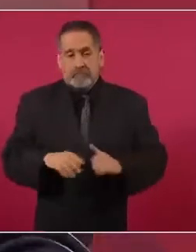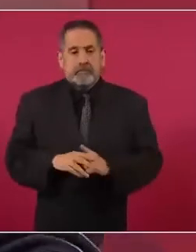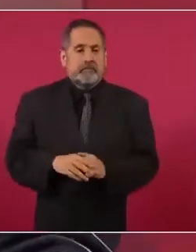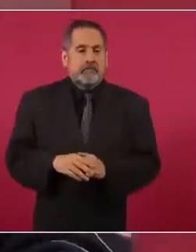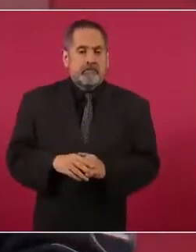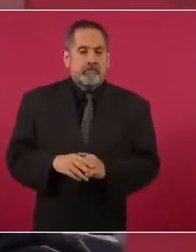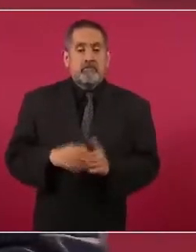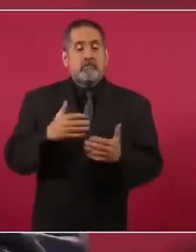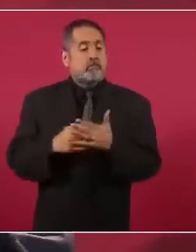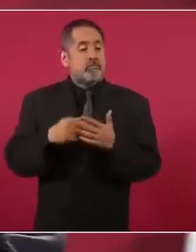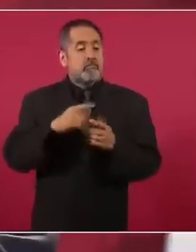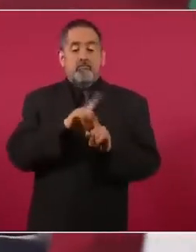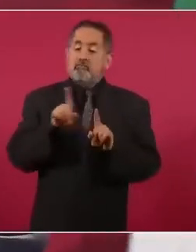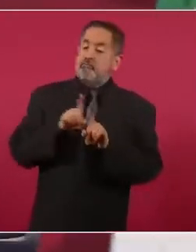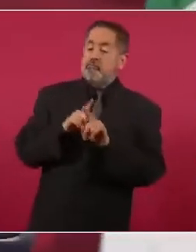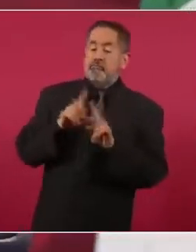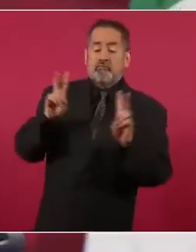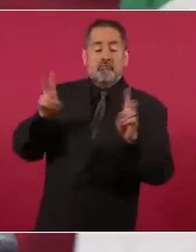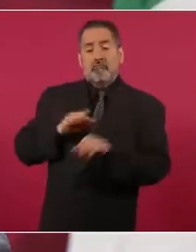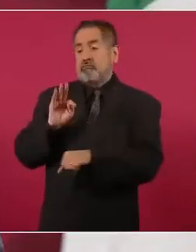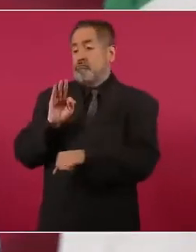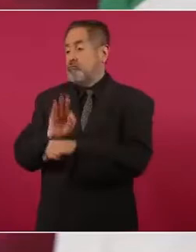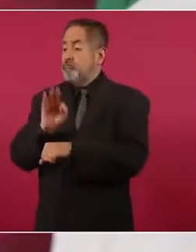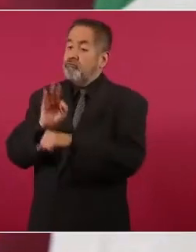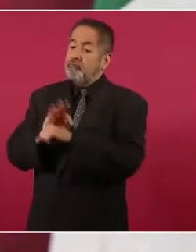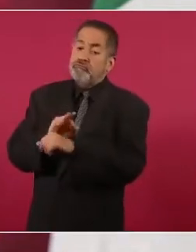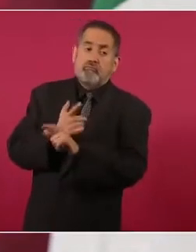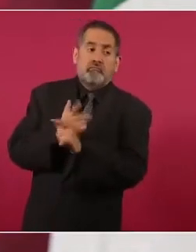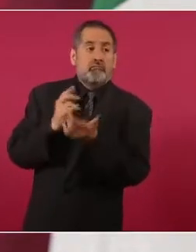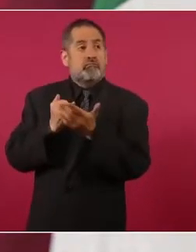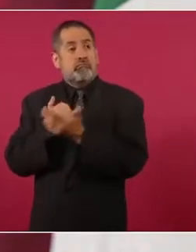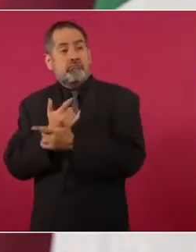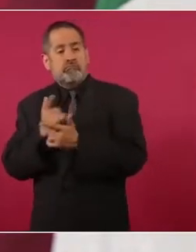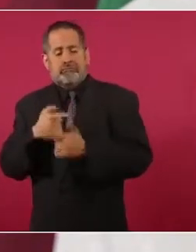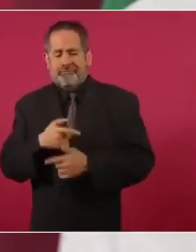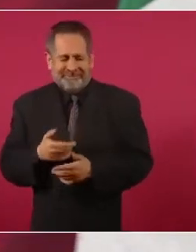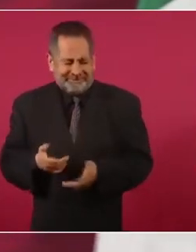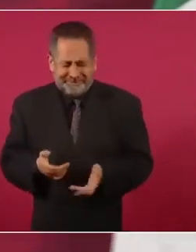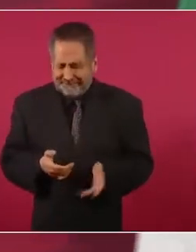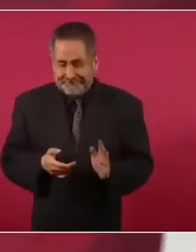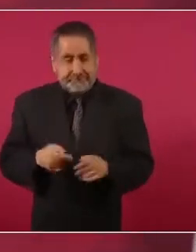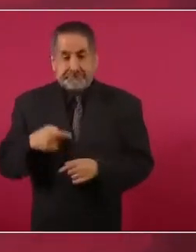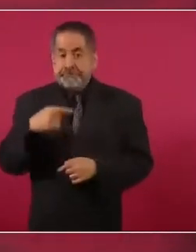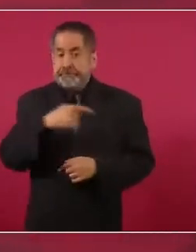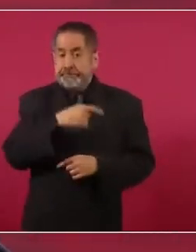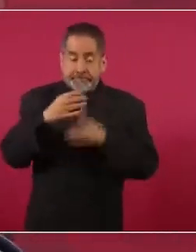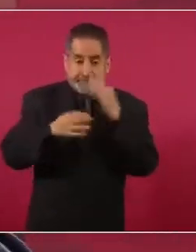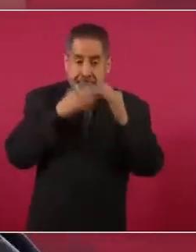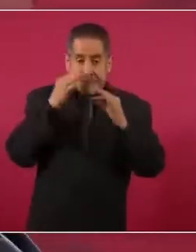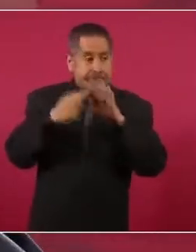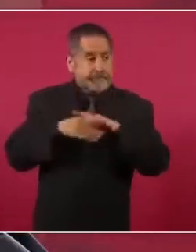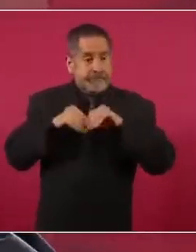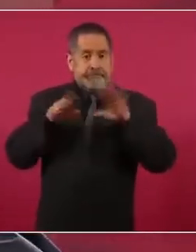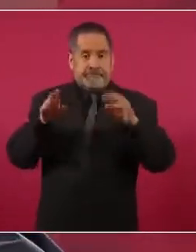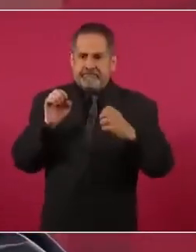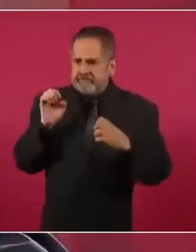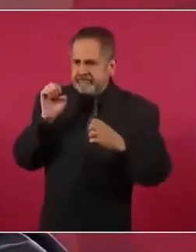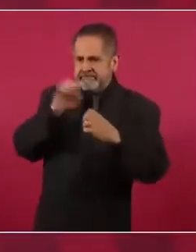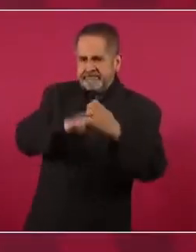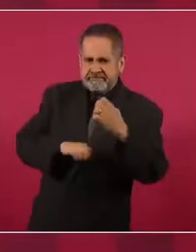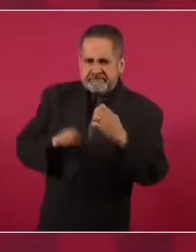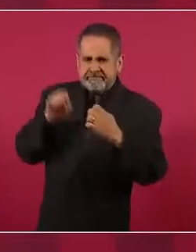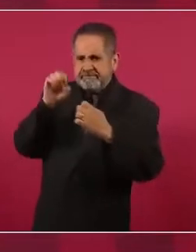convierten en los paladines de la democracia, tienen una campaña engañando